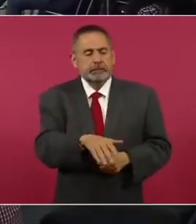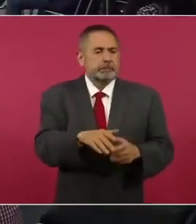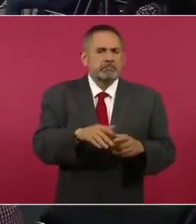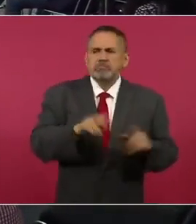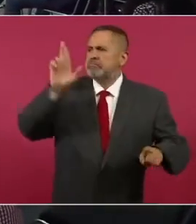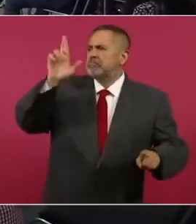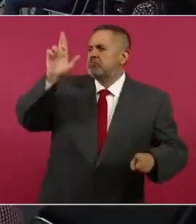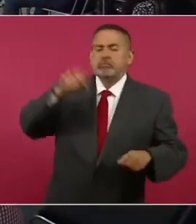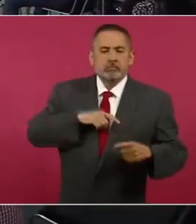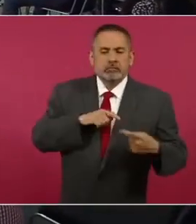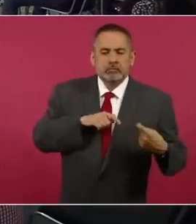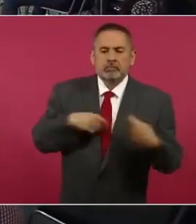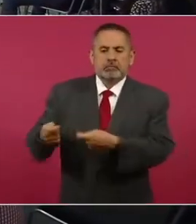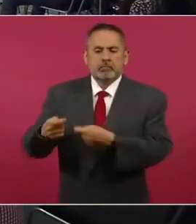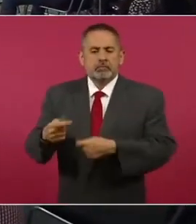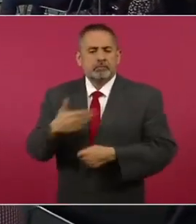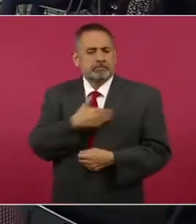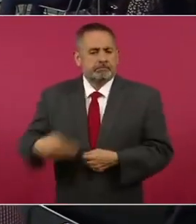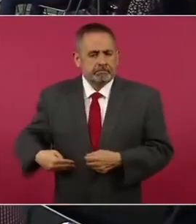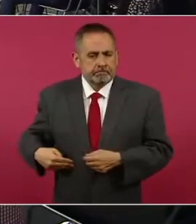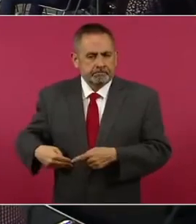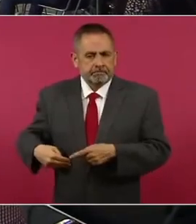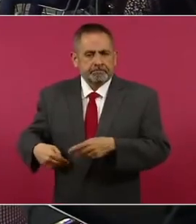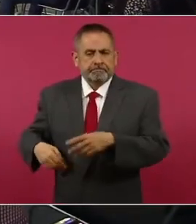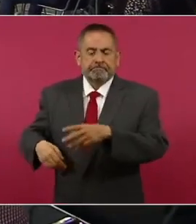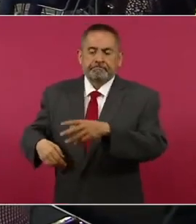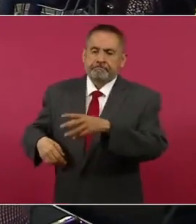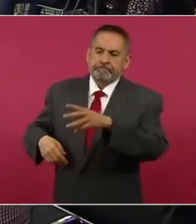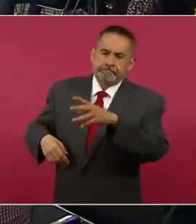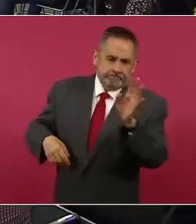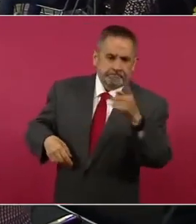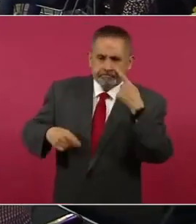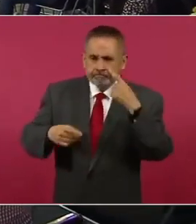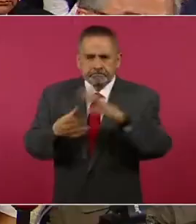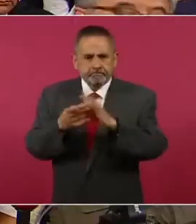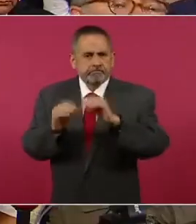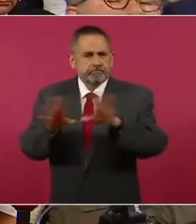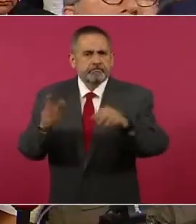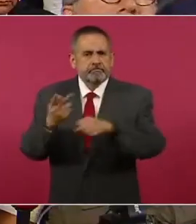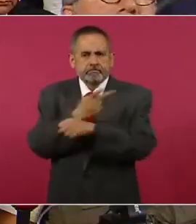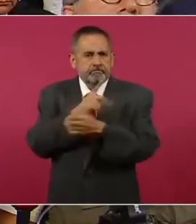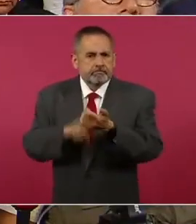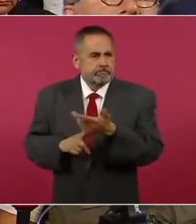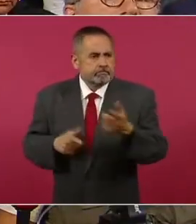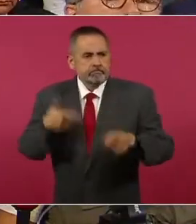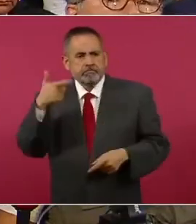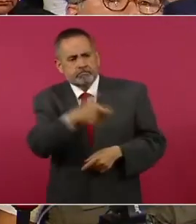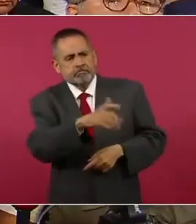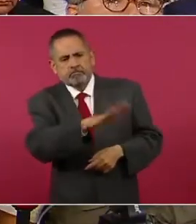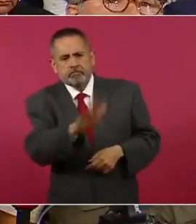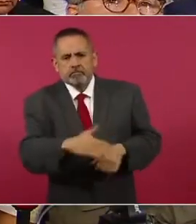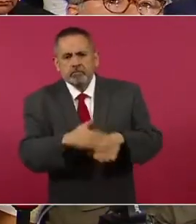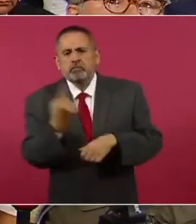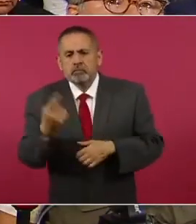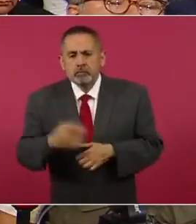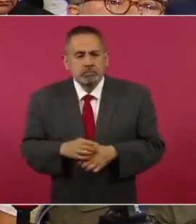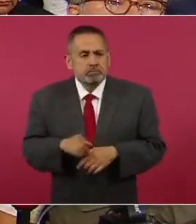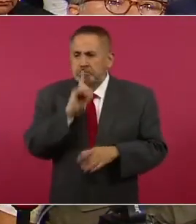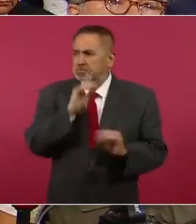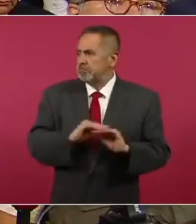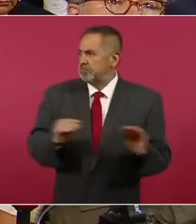eligió y quedó como presidenta municipal, pero también quisiera que se pudiera aclarar el asesinato de su esposo, porque se quedó